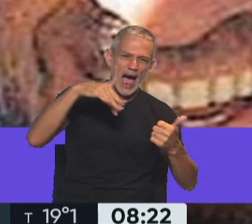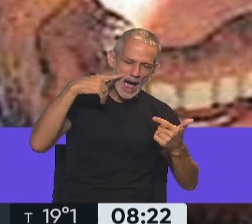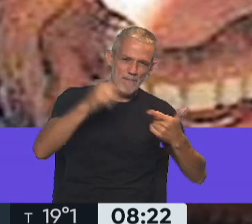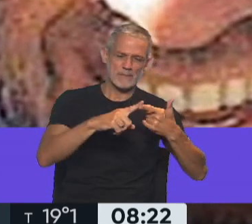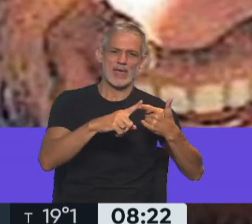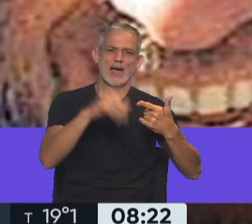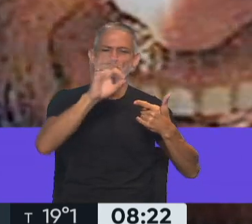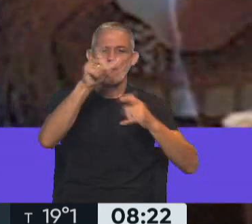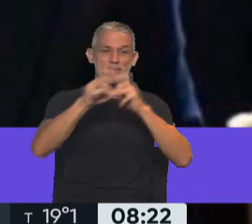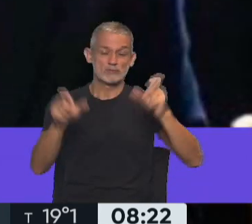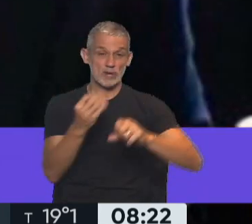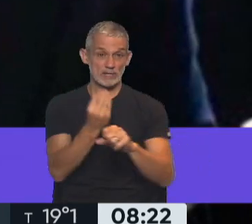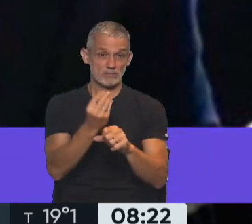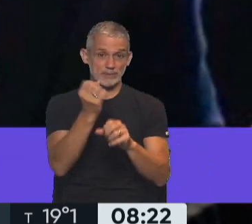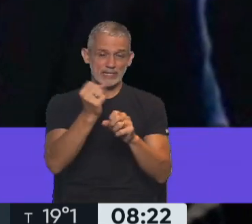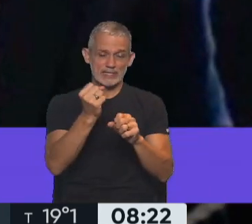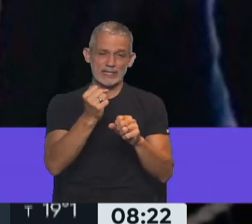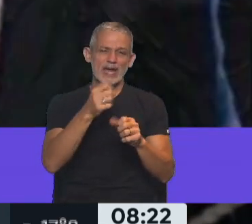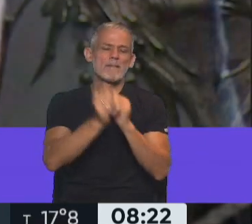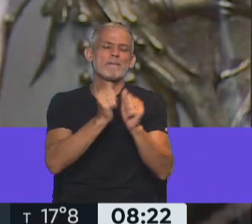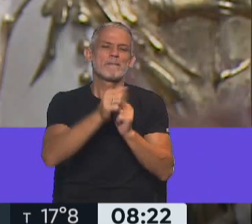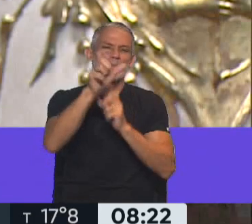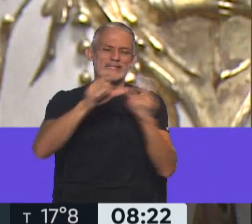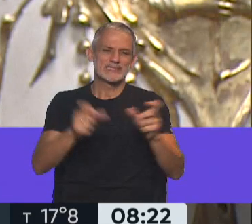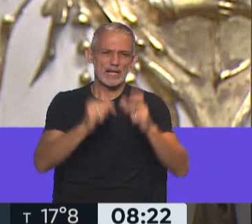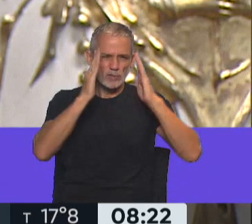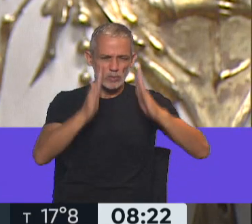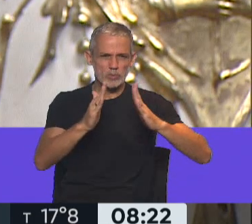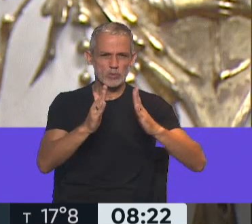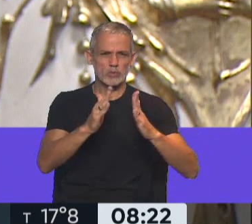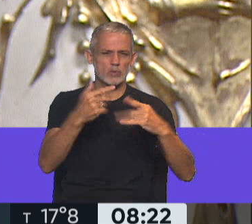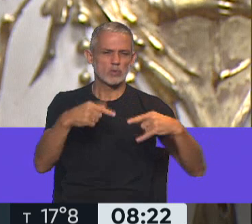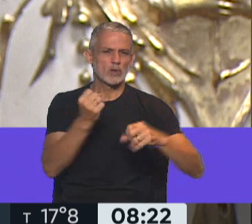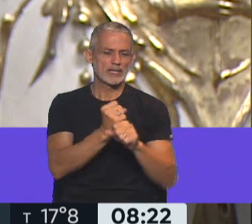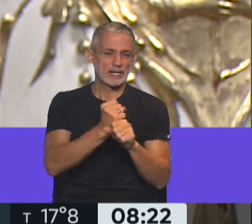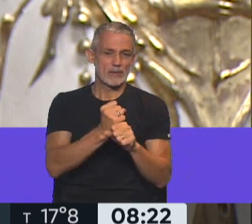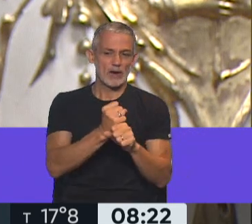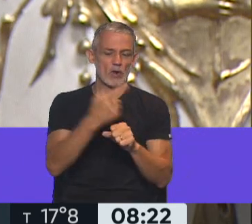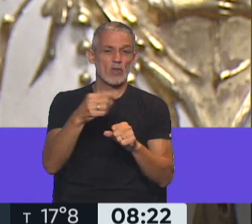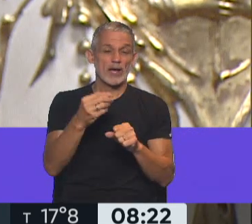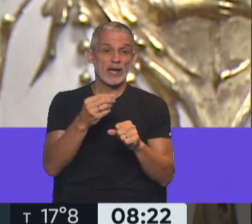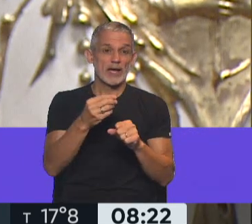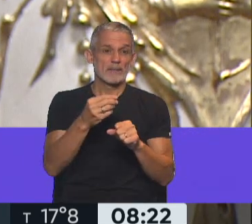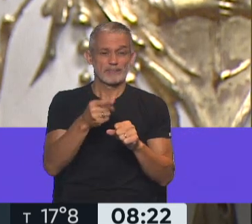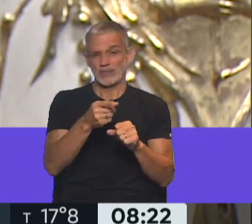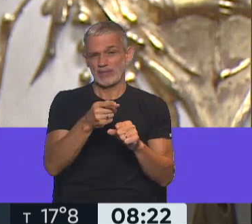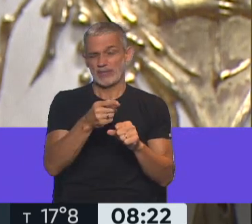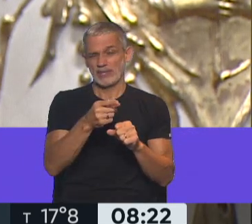funcionarios, perdón, empresarios dedicados a la transmisión de